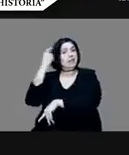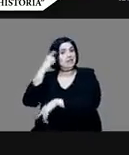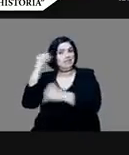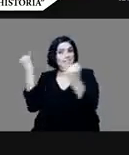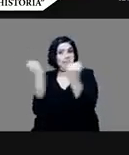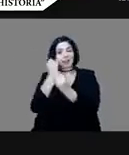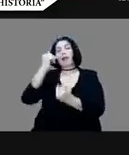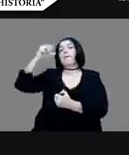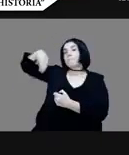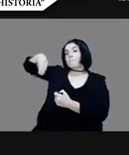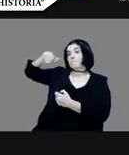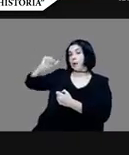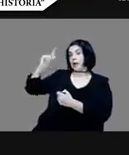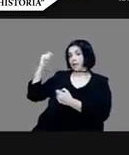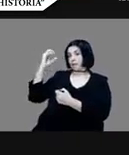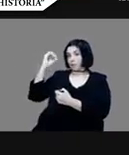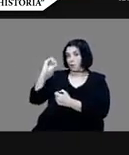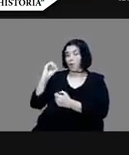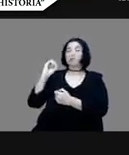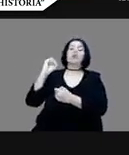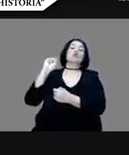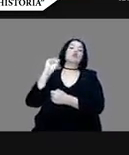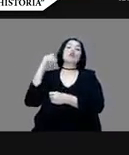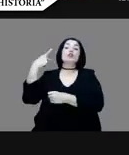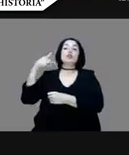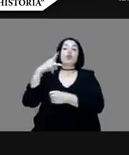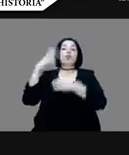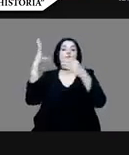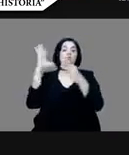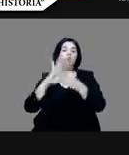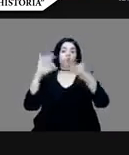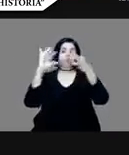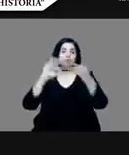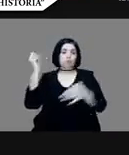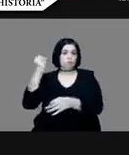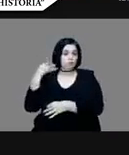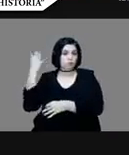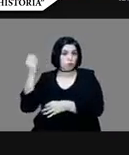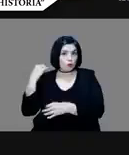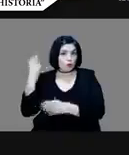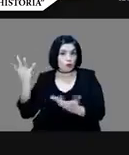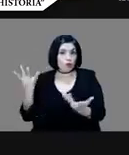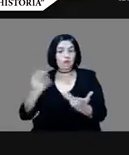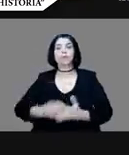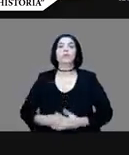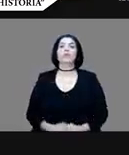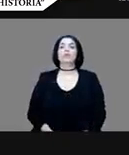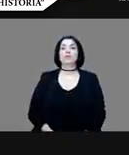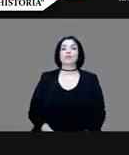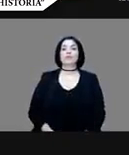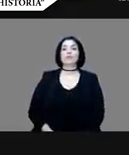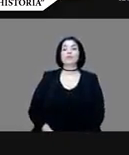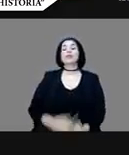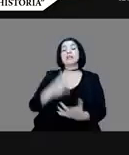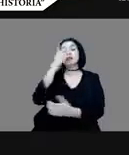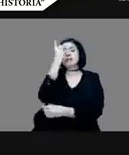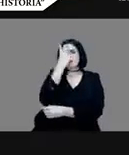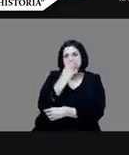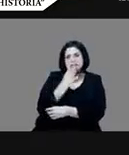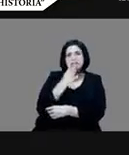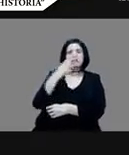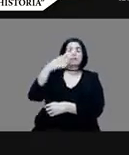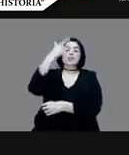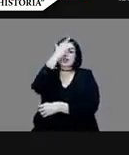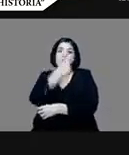Moctezuma, con su charla, con su conferencia, ya les mencioné, La Triste Noche de la Noche Triste. En esta